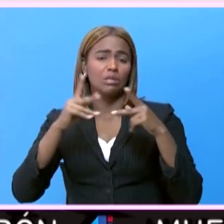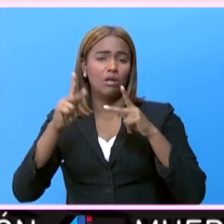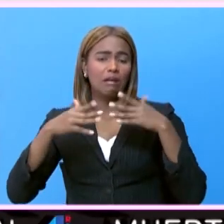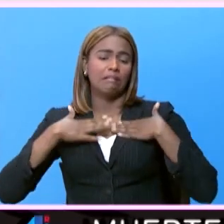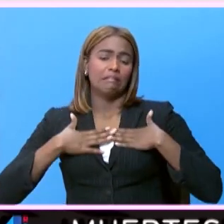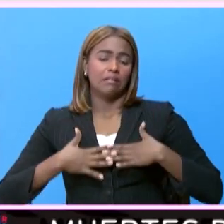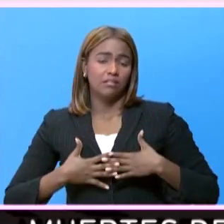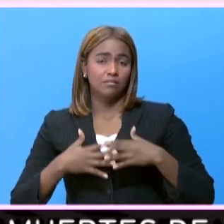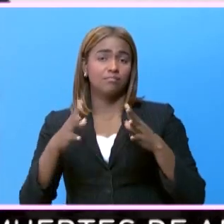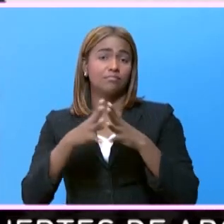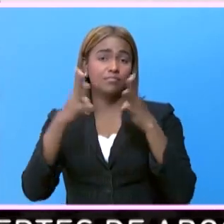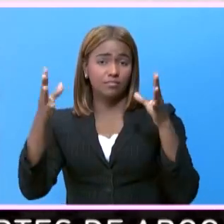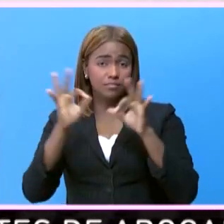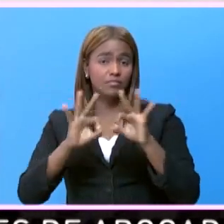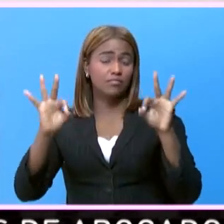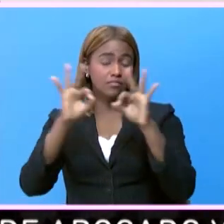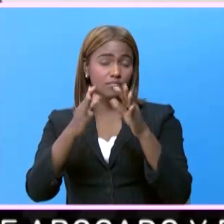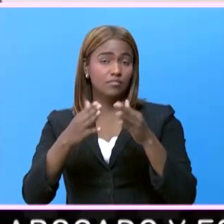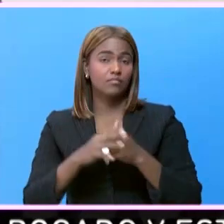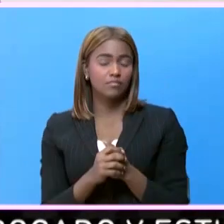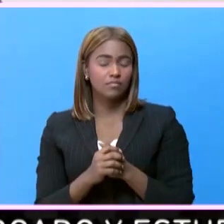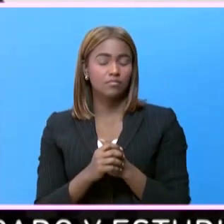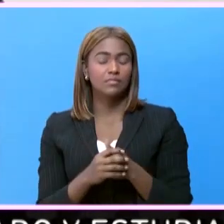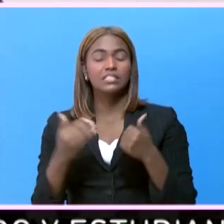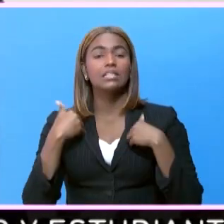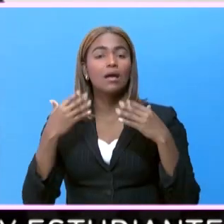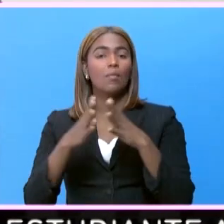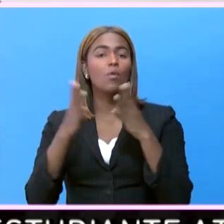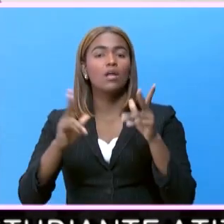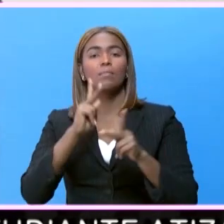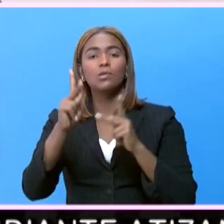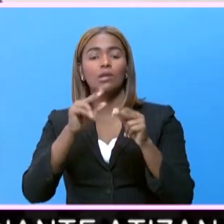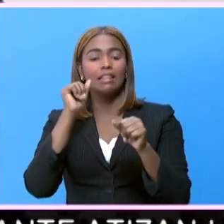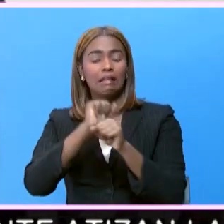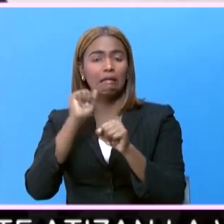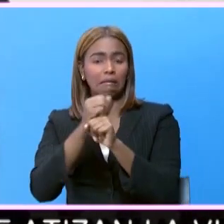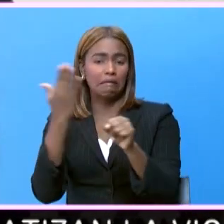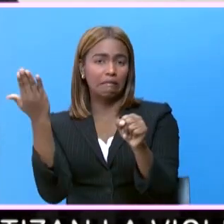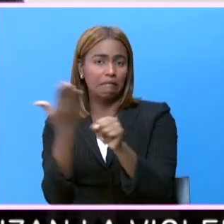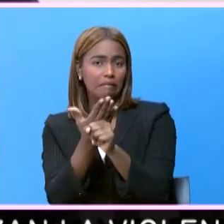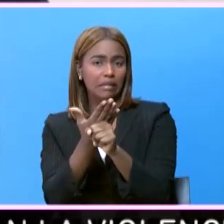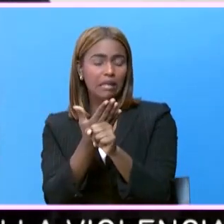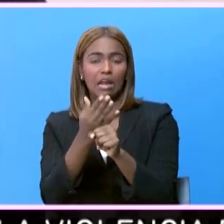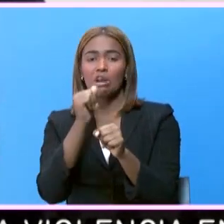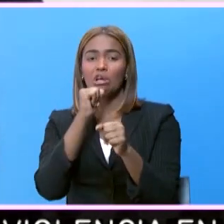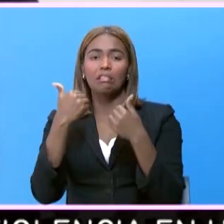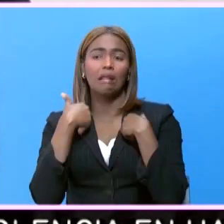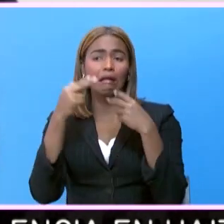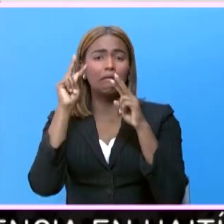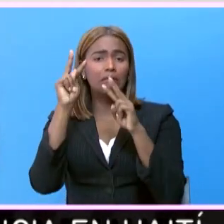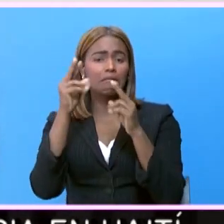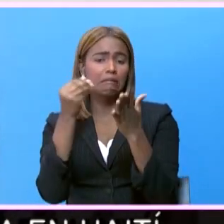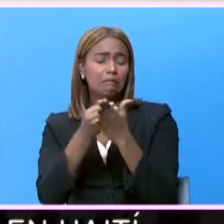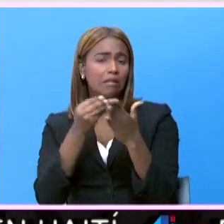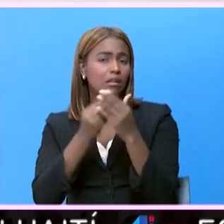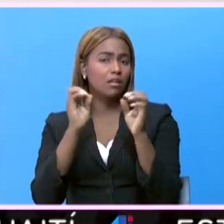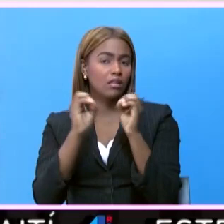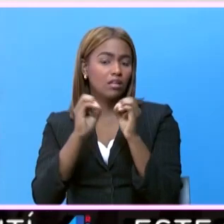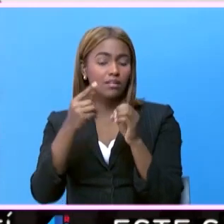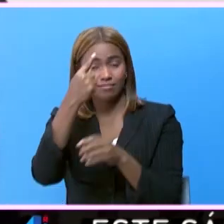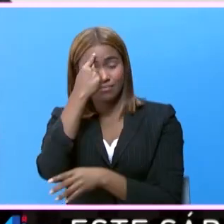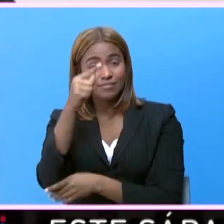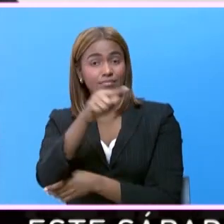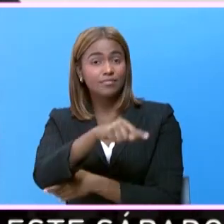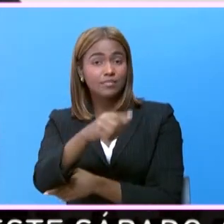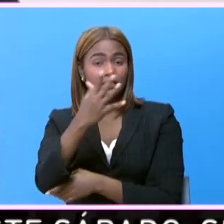el principal trastorno. Porque hay muchas personas que han quedado sin empleo, que no tienen expectativas económicas, de los cuales